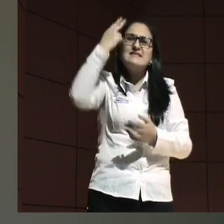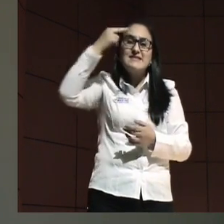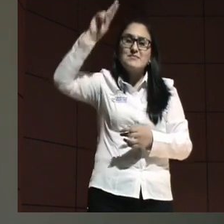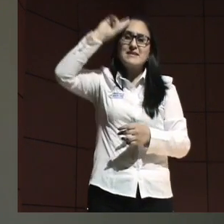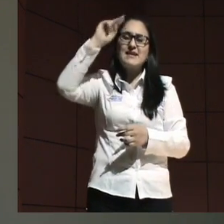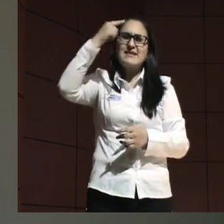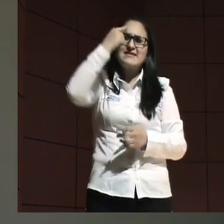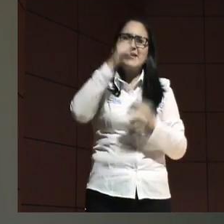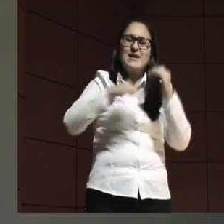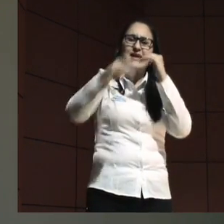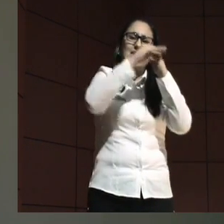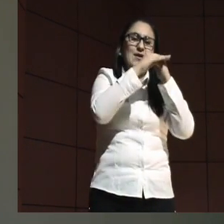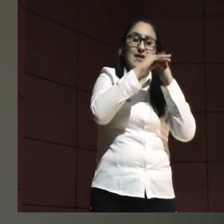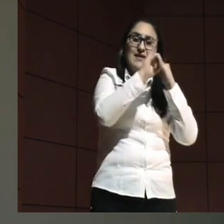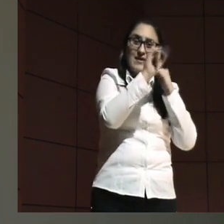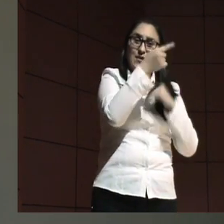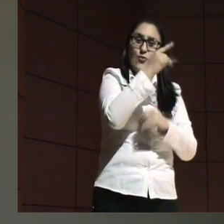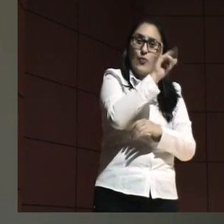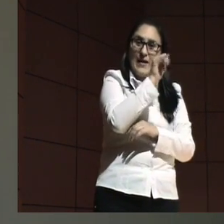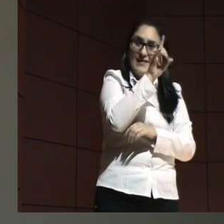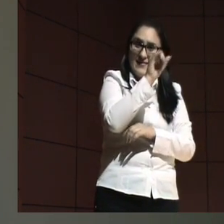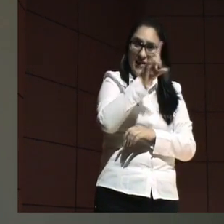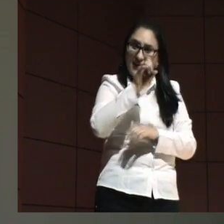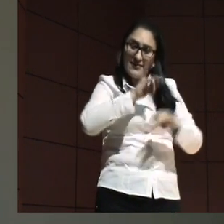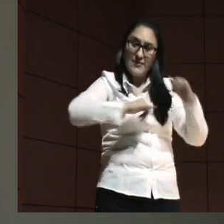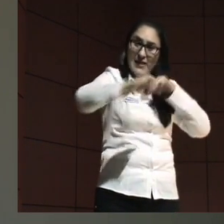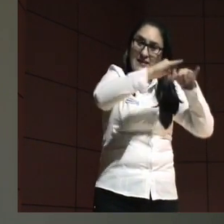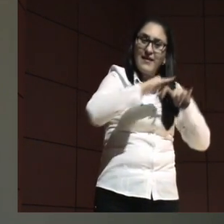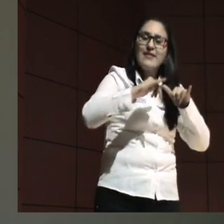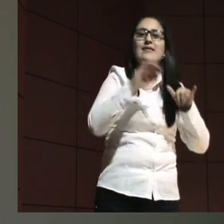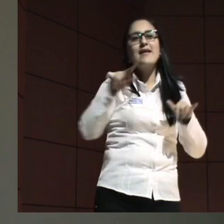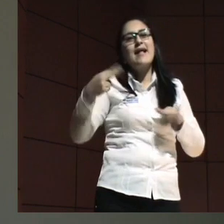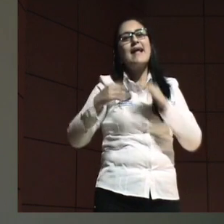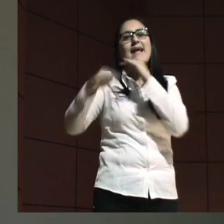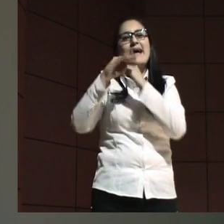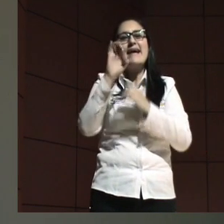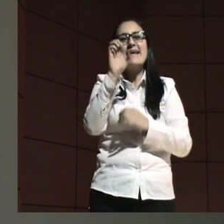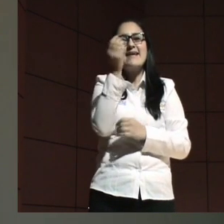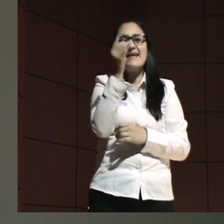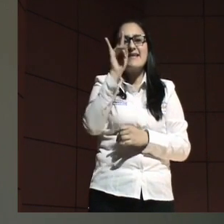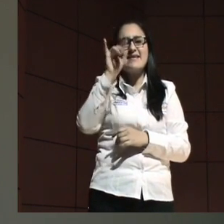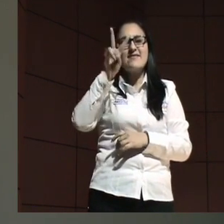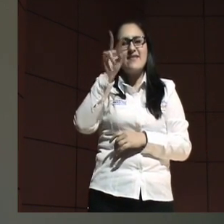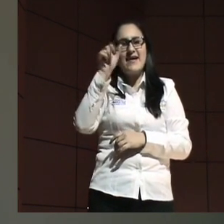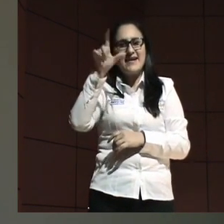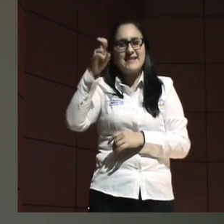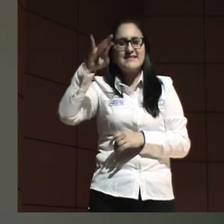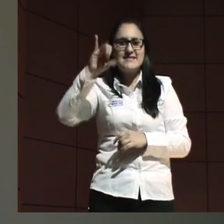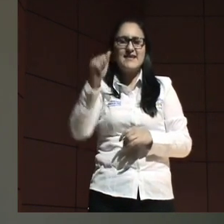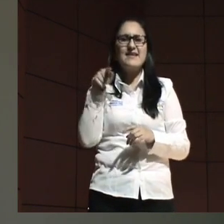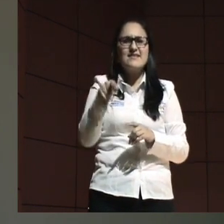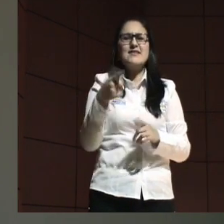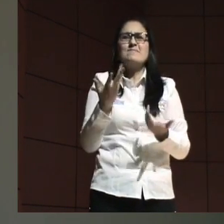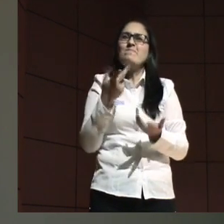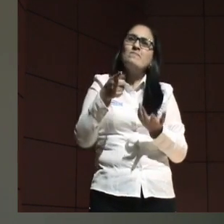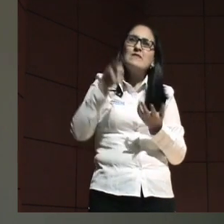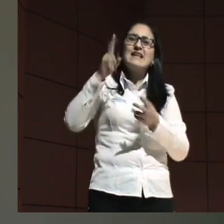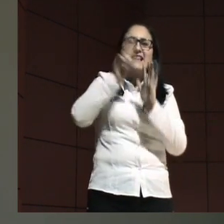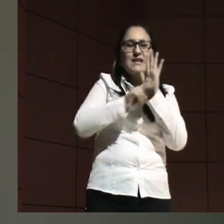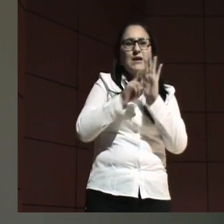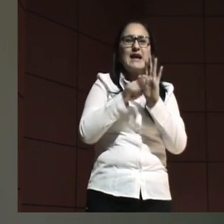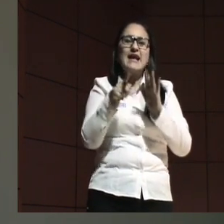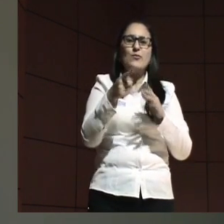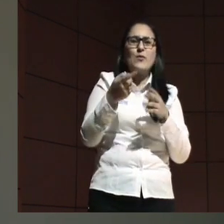de equivalencia y de igualdad. La igualdad, repito, por la crítica de igualitarista y todo esto, ha sido un poco